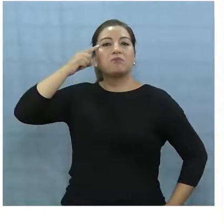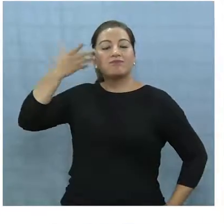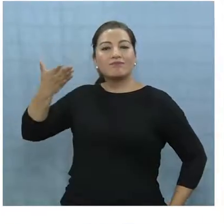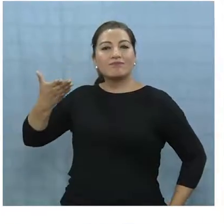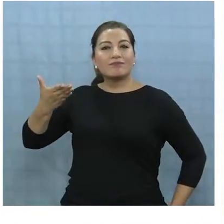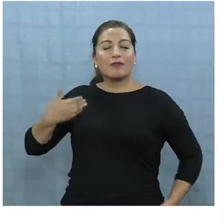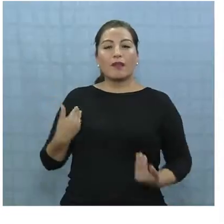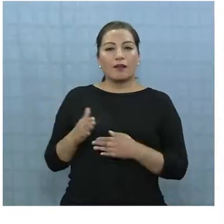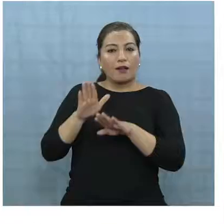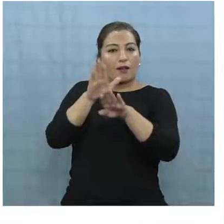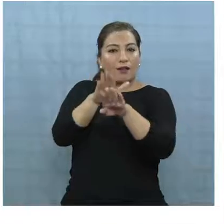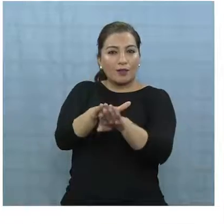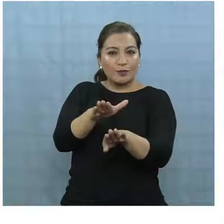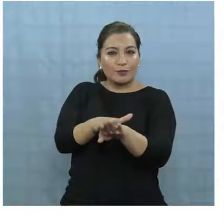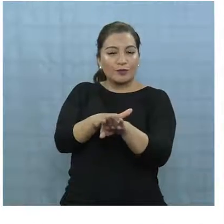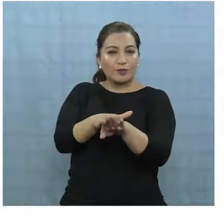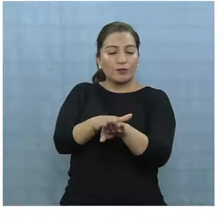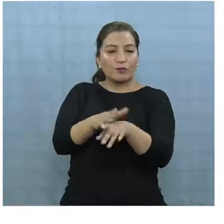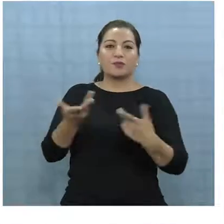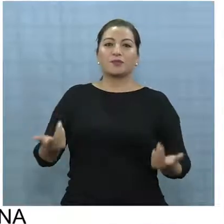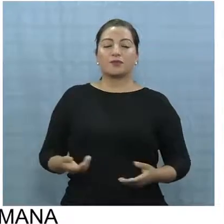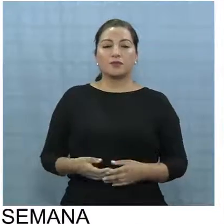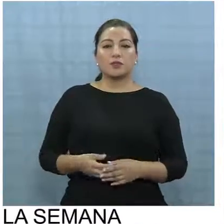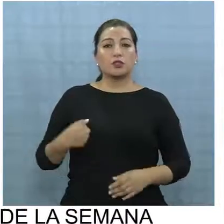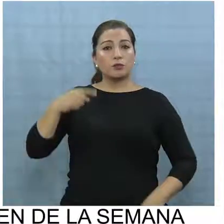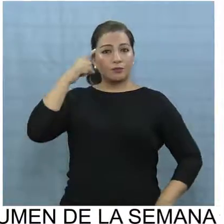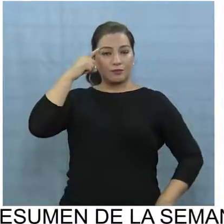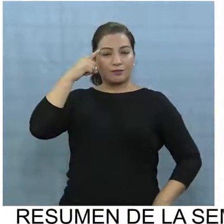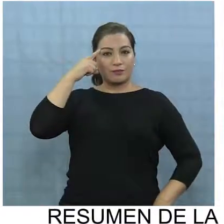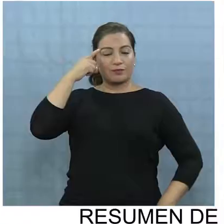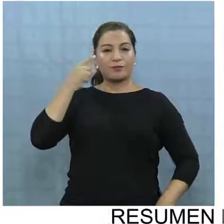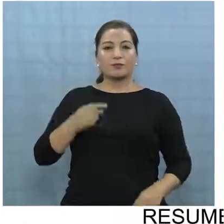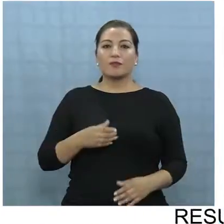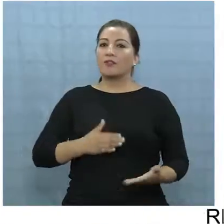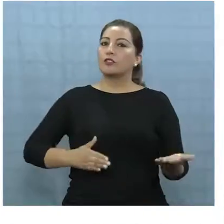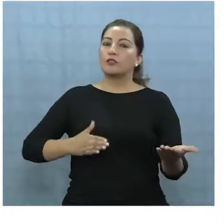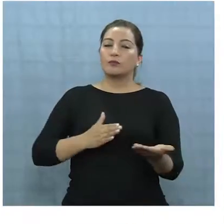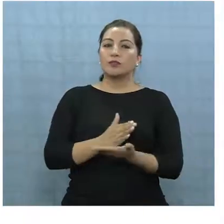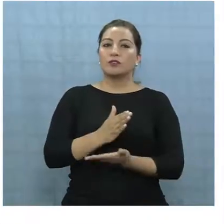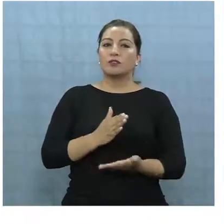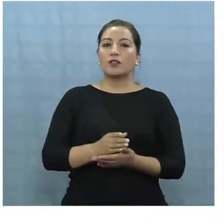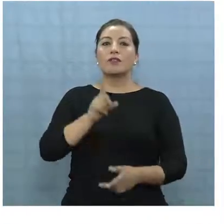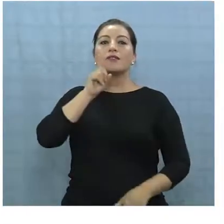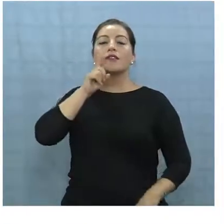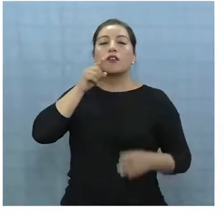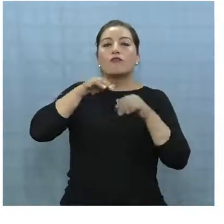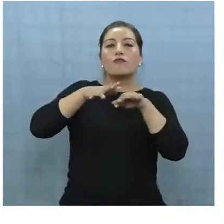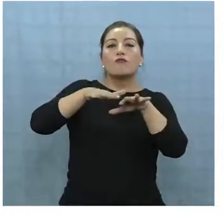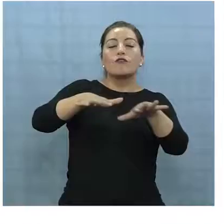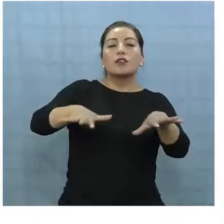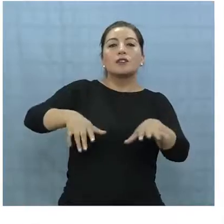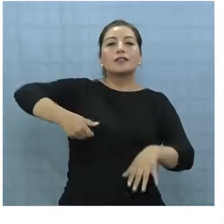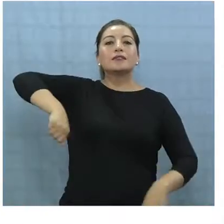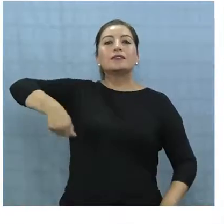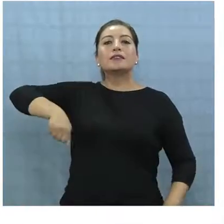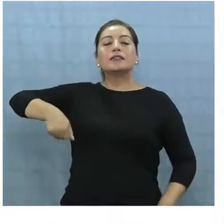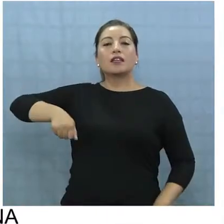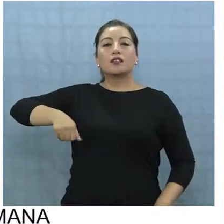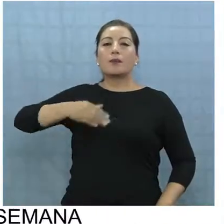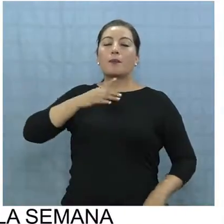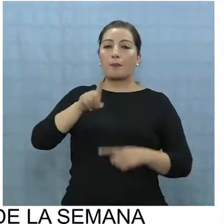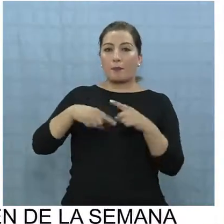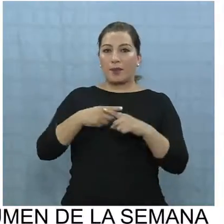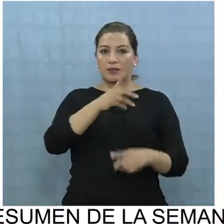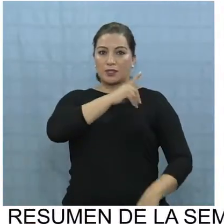consideración respecto a su apoyo electoral que él tuvo, por lo tanto yo considero que va a partir y va a tener mucha influencia lo que va hacer nuestra senadora